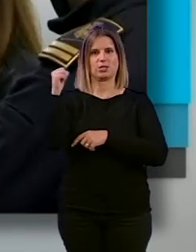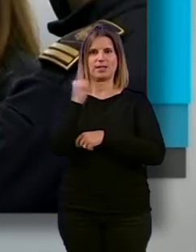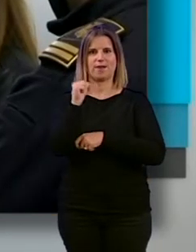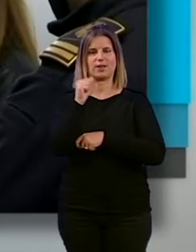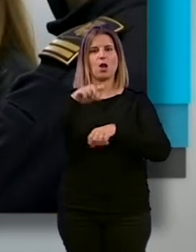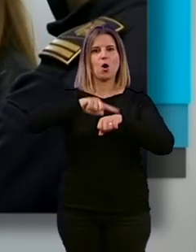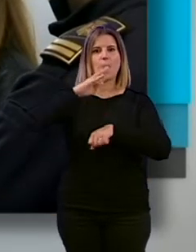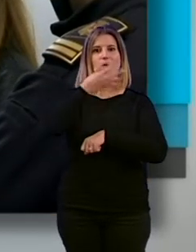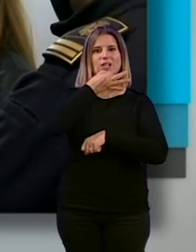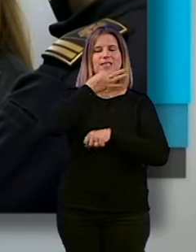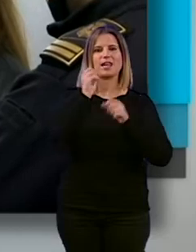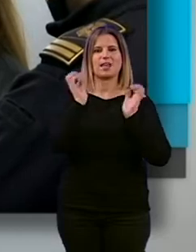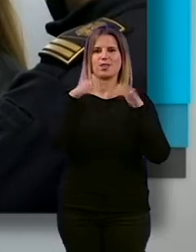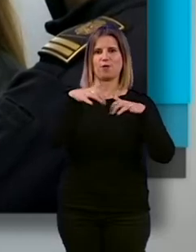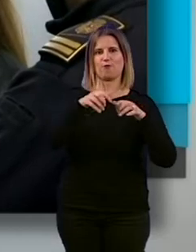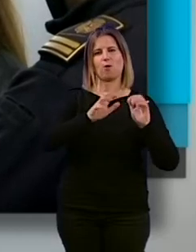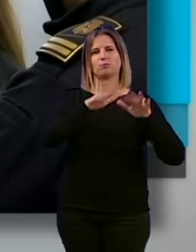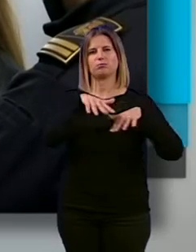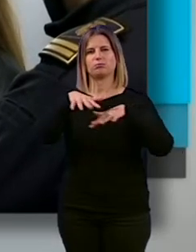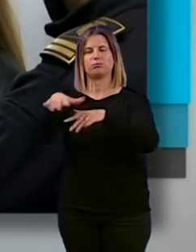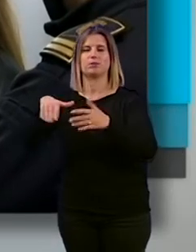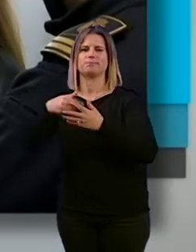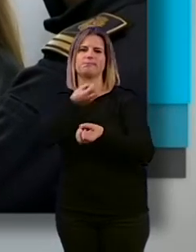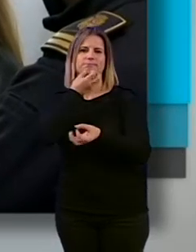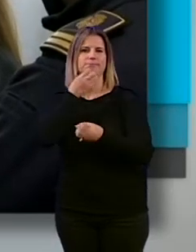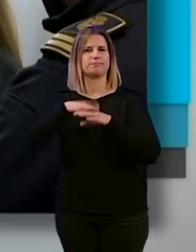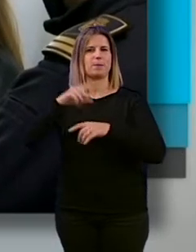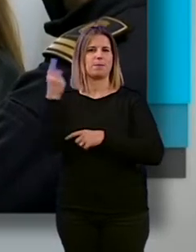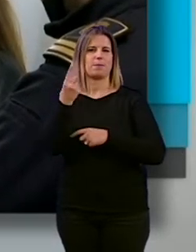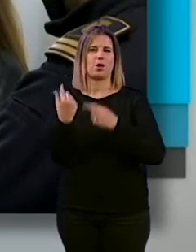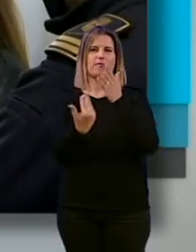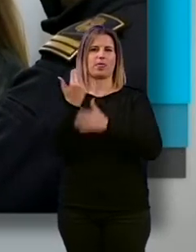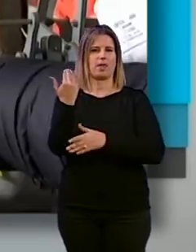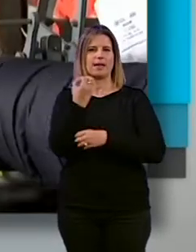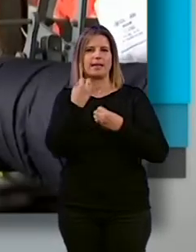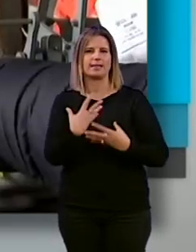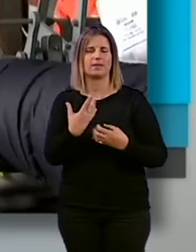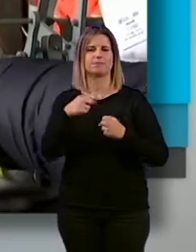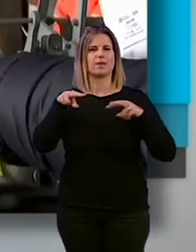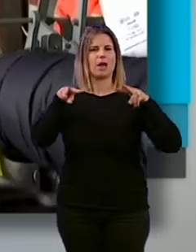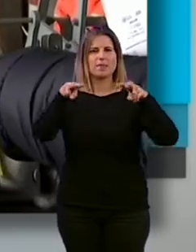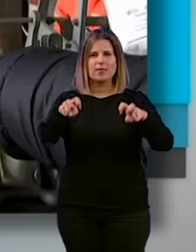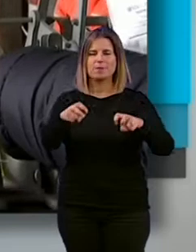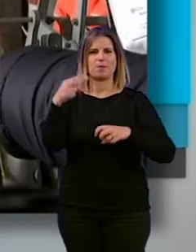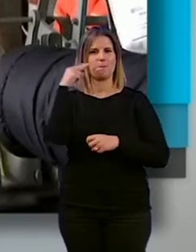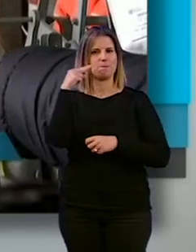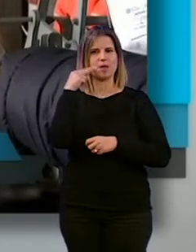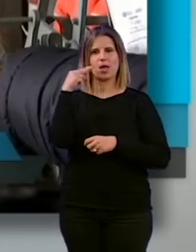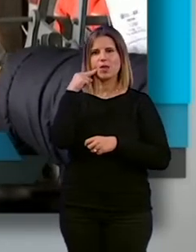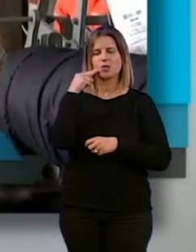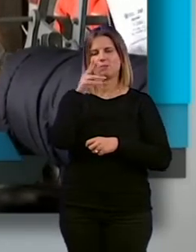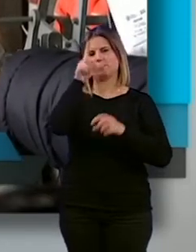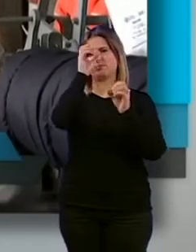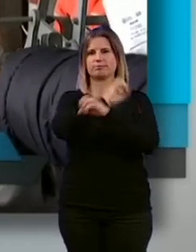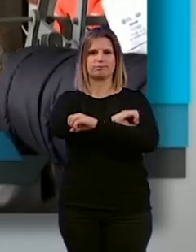de la tarde desde El Triunfo y cuentan cómo están siendo los primeros días de sus compatriotas en nuestra ciudad. Al principio tienen mucho miedo, claro